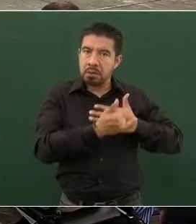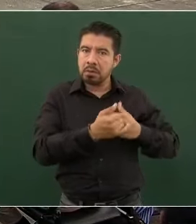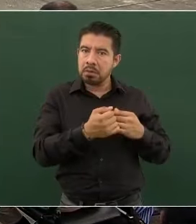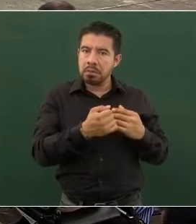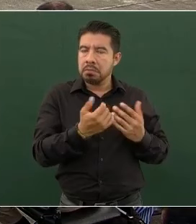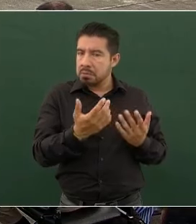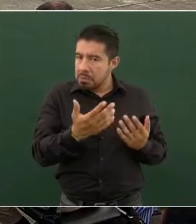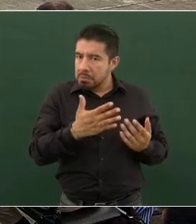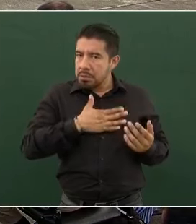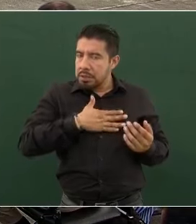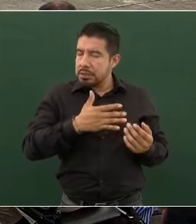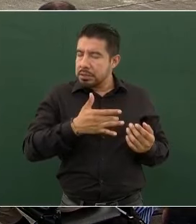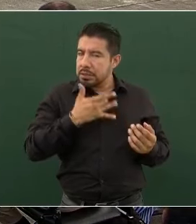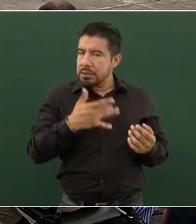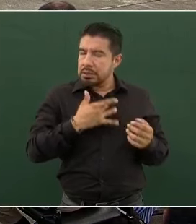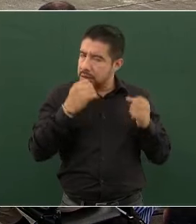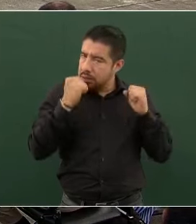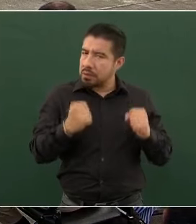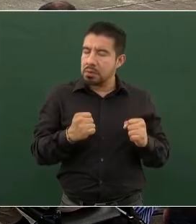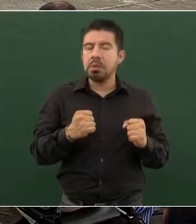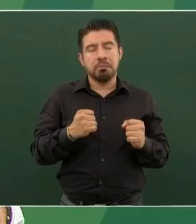continuidad.